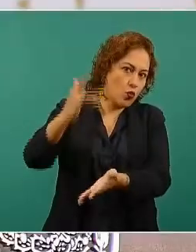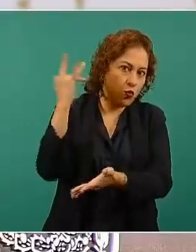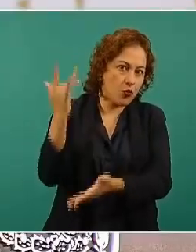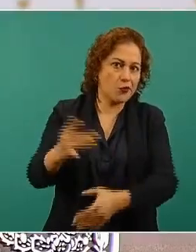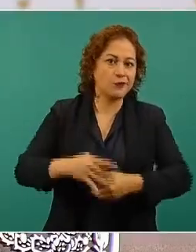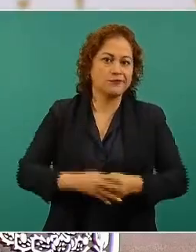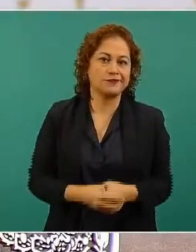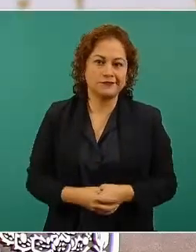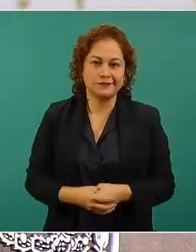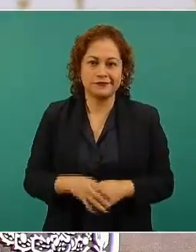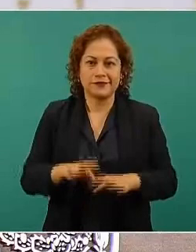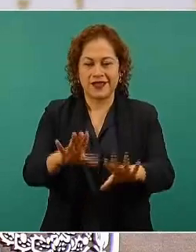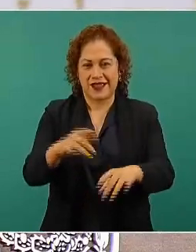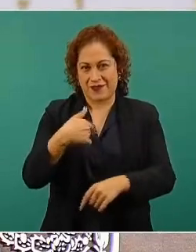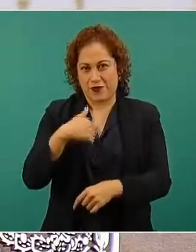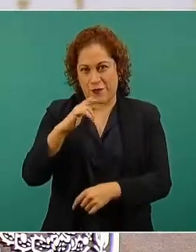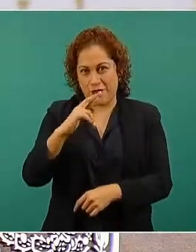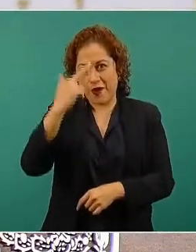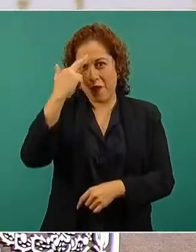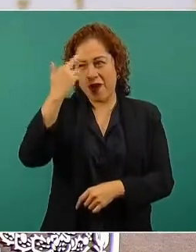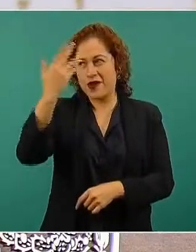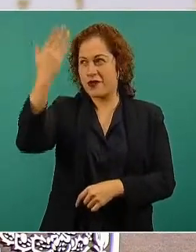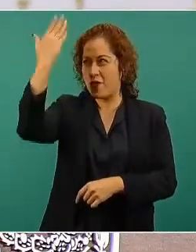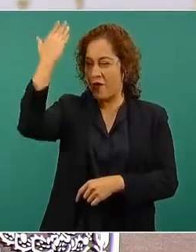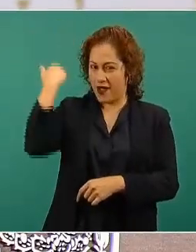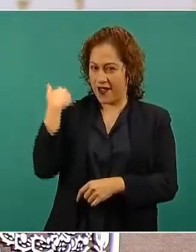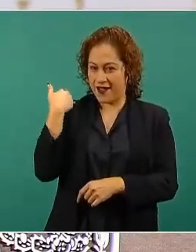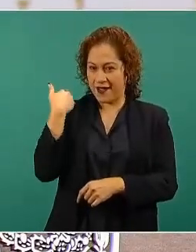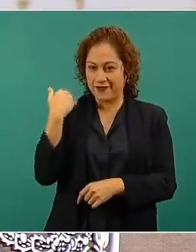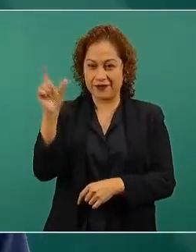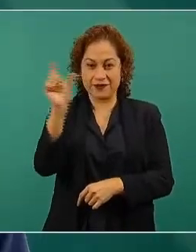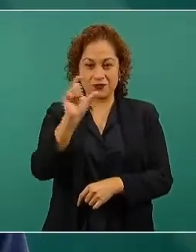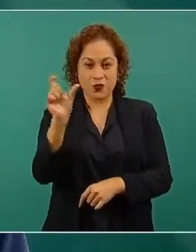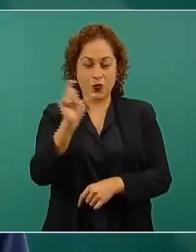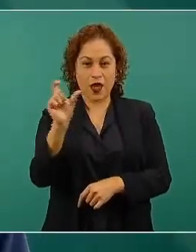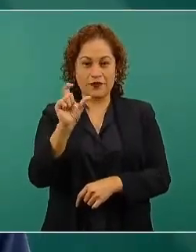yo recuerdo que cuando nos hicieron un fraude